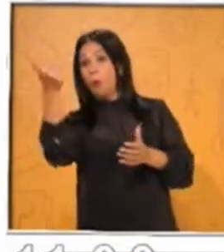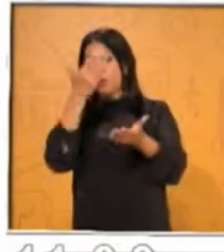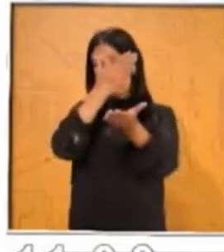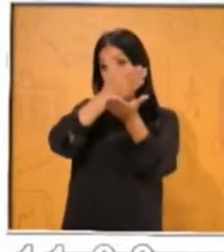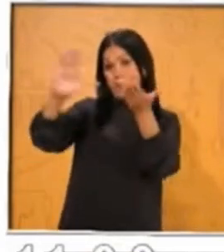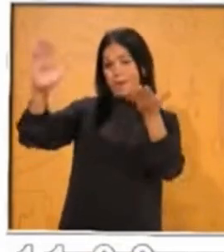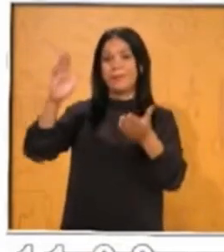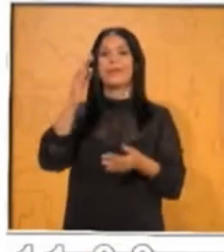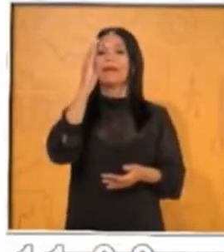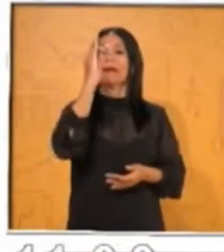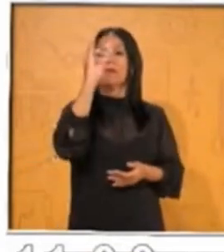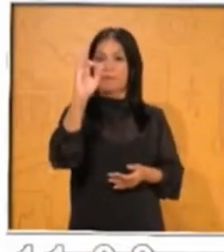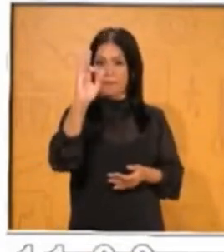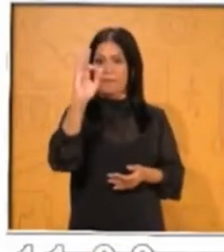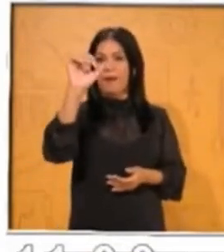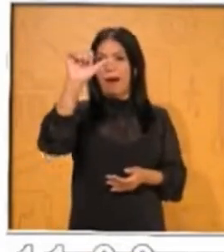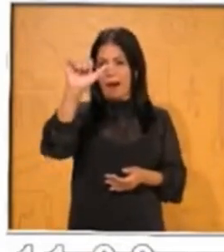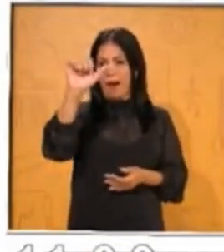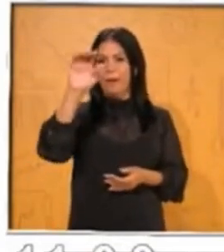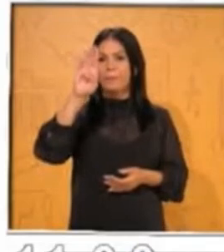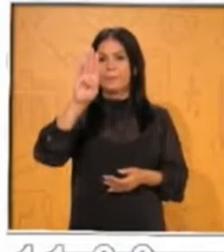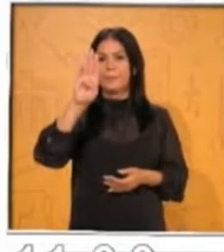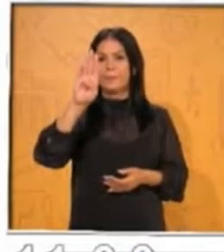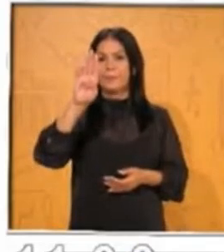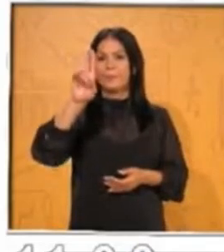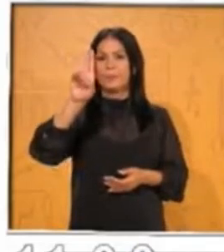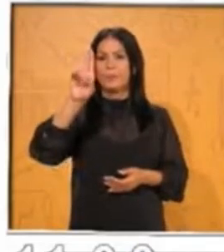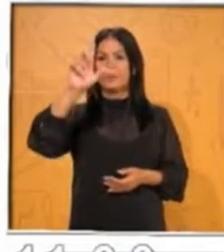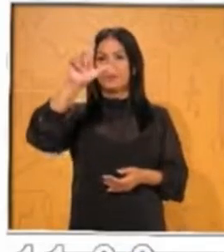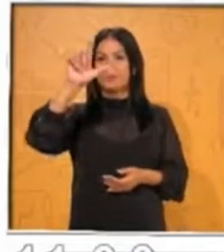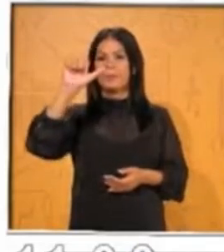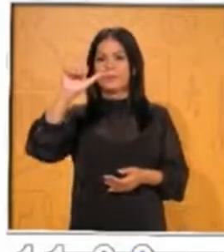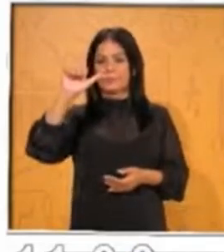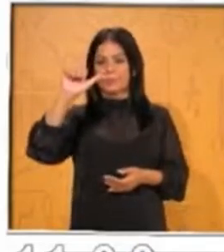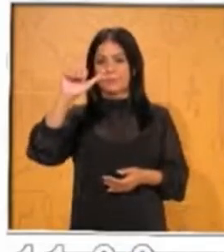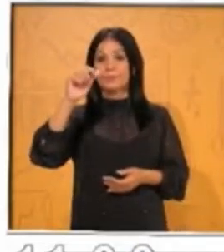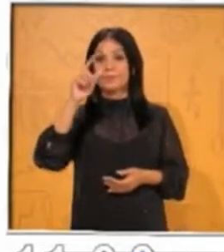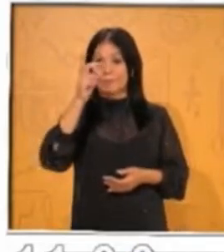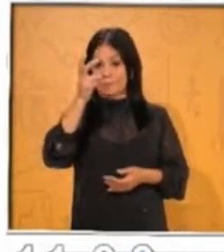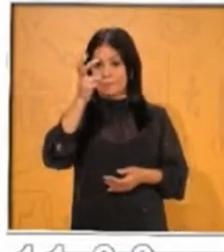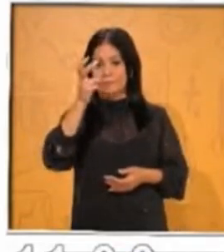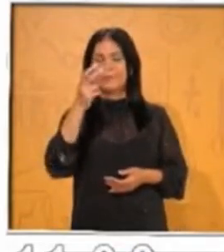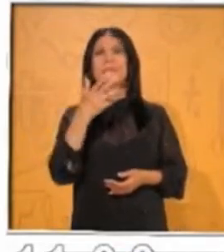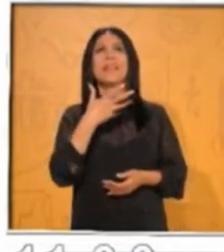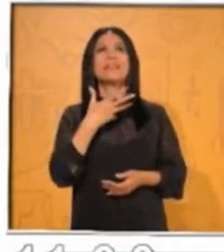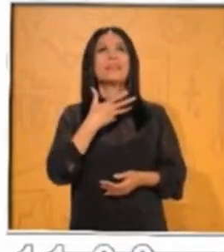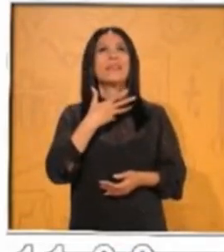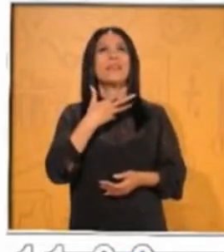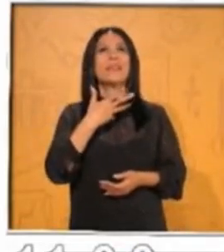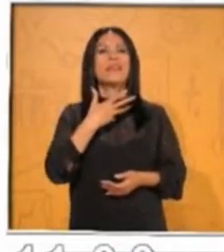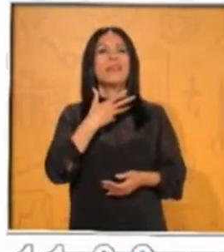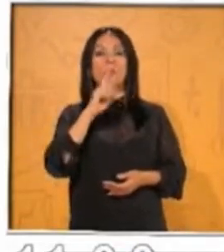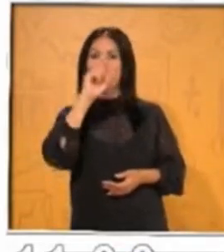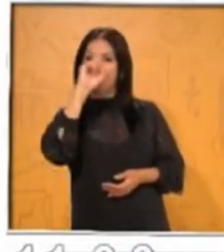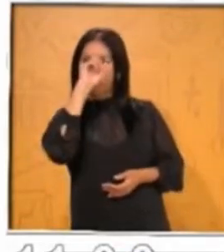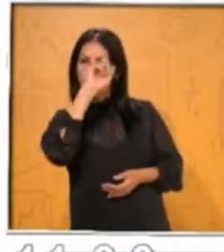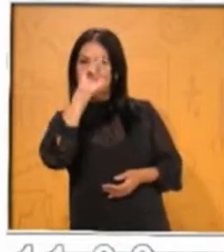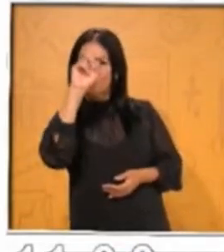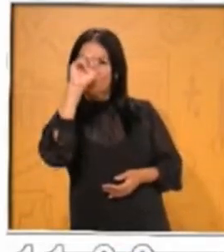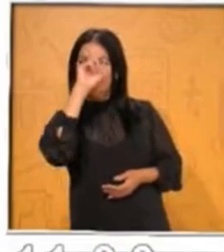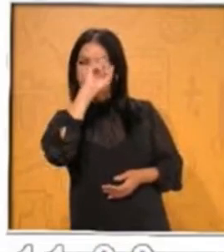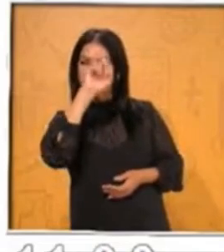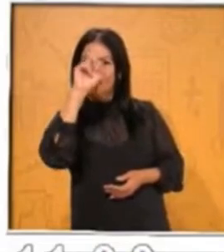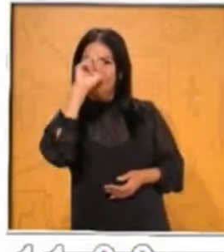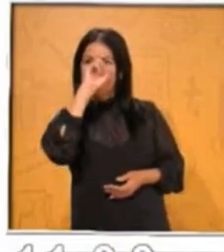esto y aquí esto te va a ayudar un poquito a diferenciar. Acuérdate que ayer te di un tip que la fábula tenía una enseñanza, ¿verdad? La